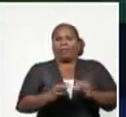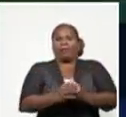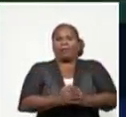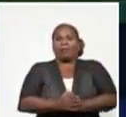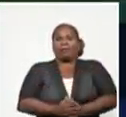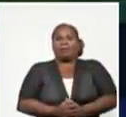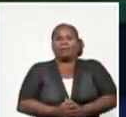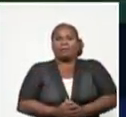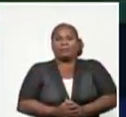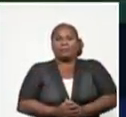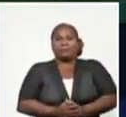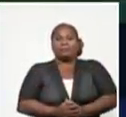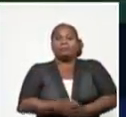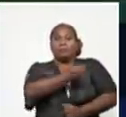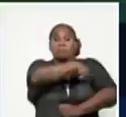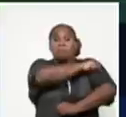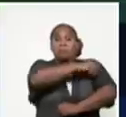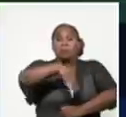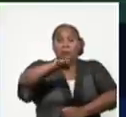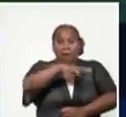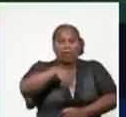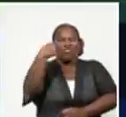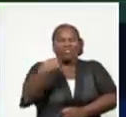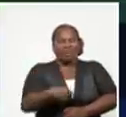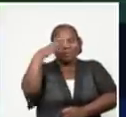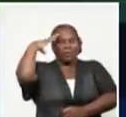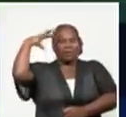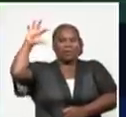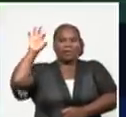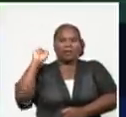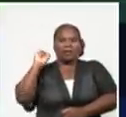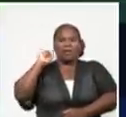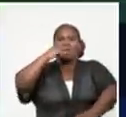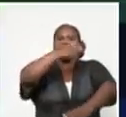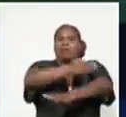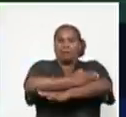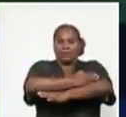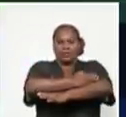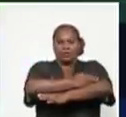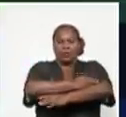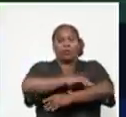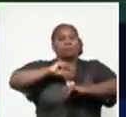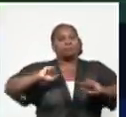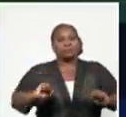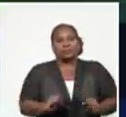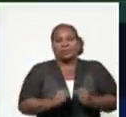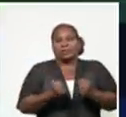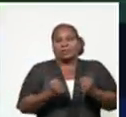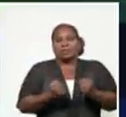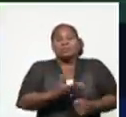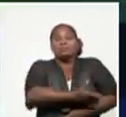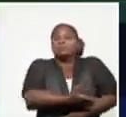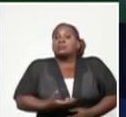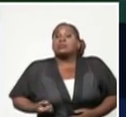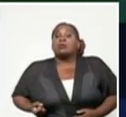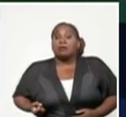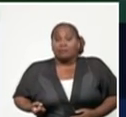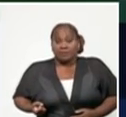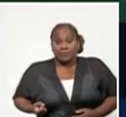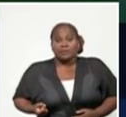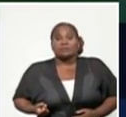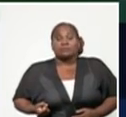presentar. La población tendrá que entender las limitaciones, las exigencias y sacrificios que conllevan estas medidas,